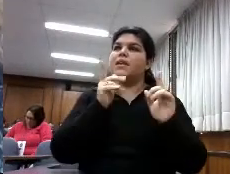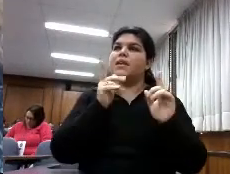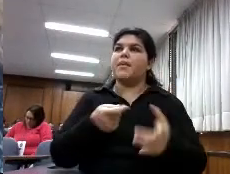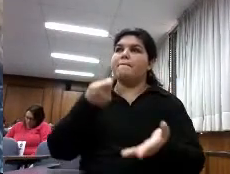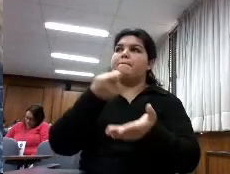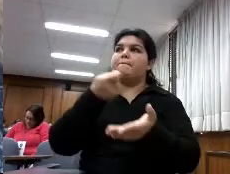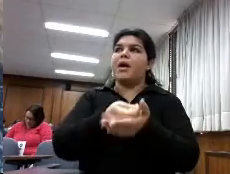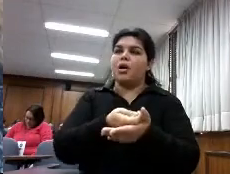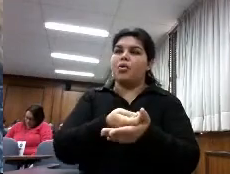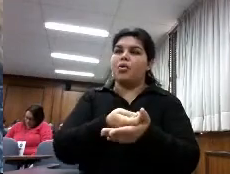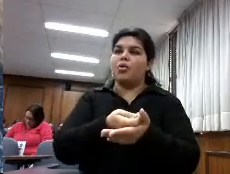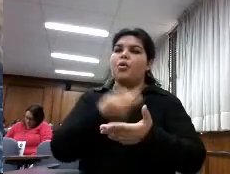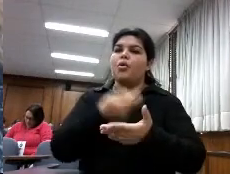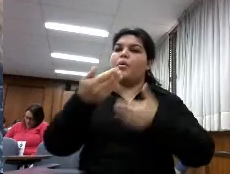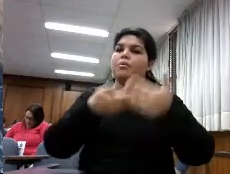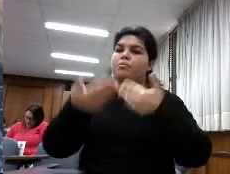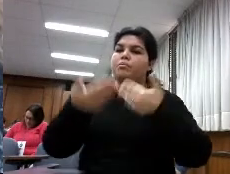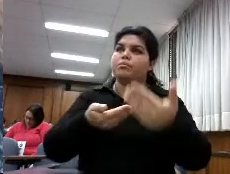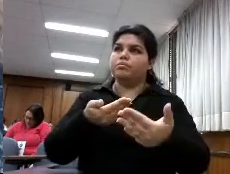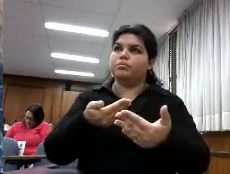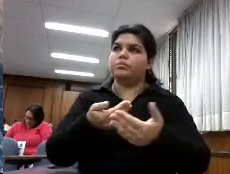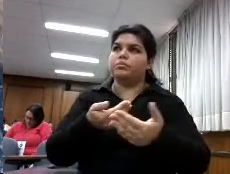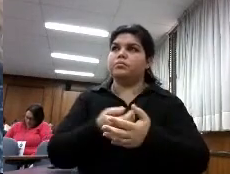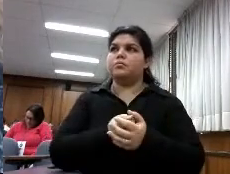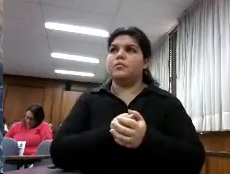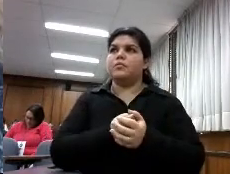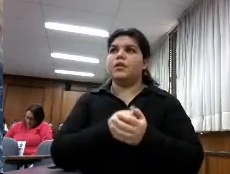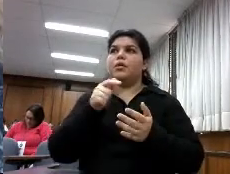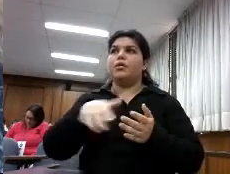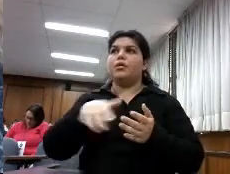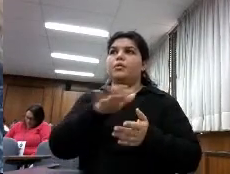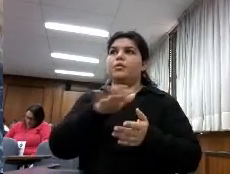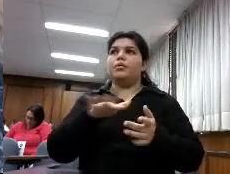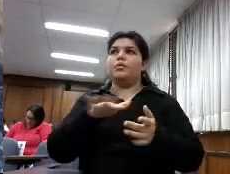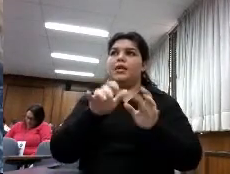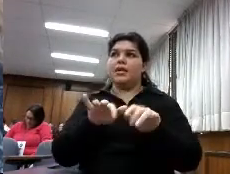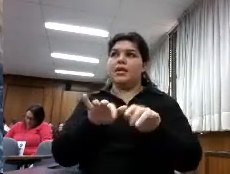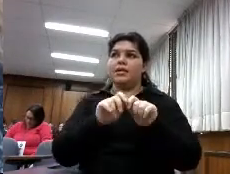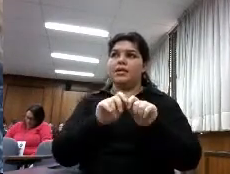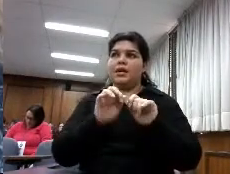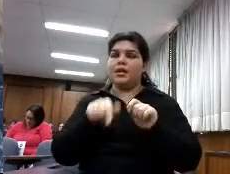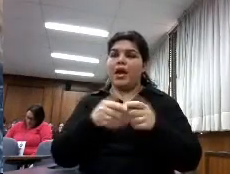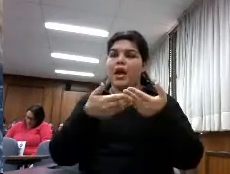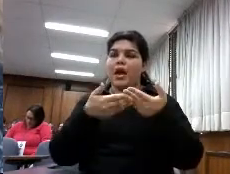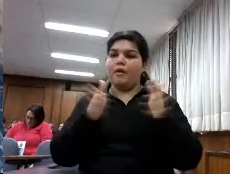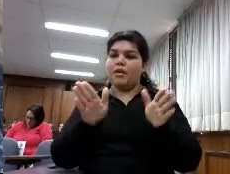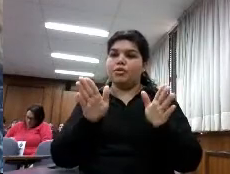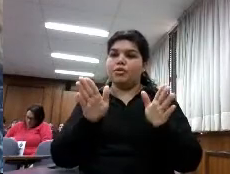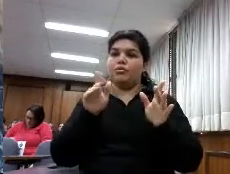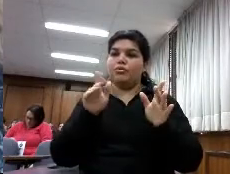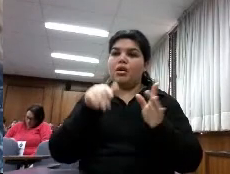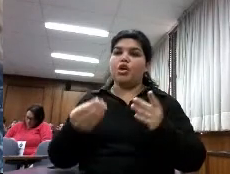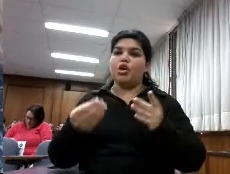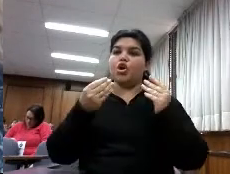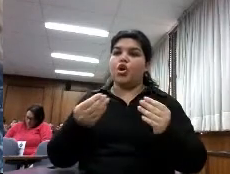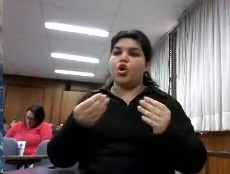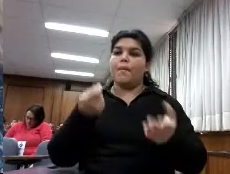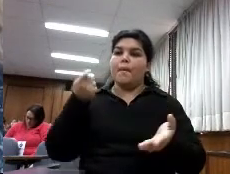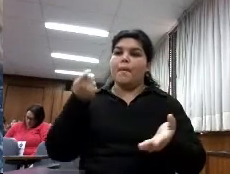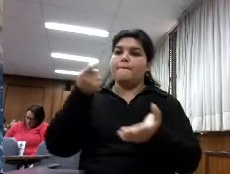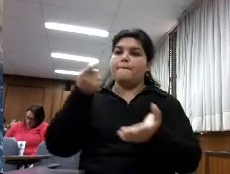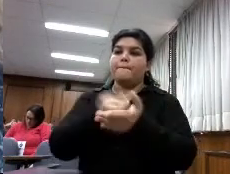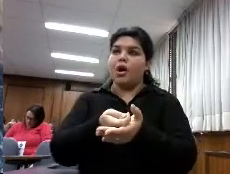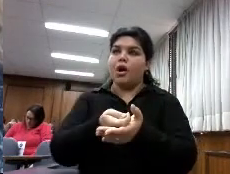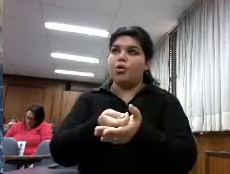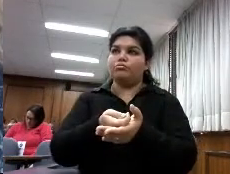procesamiento de libros sabéis que en el ámbito digital en el ámbito del acceso abierto existen los pagos por procesamiento de artículo que muchas